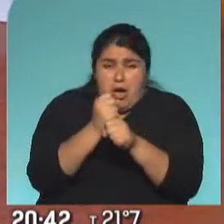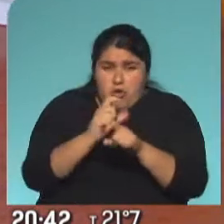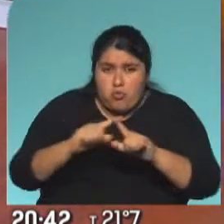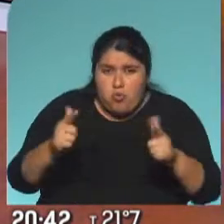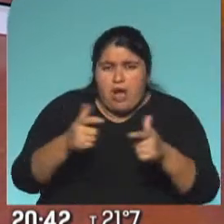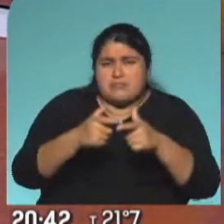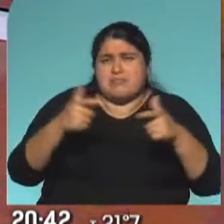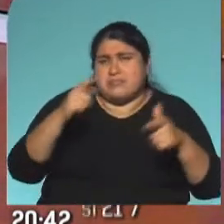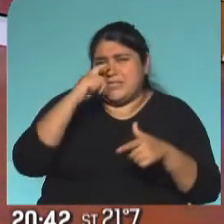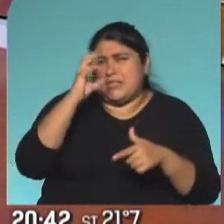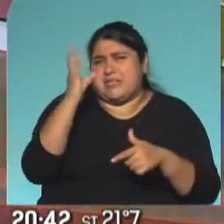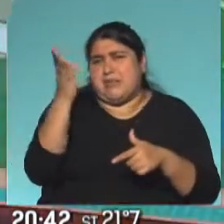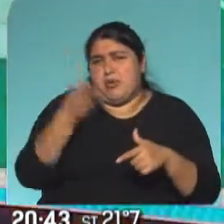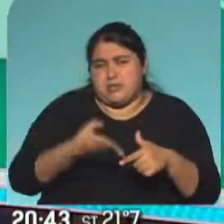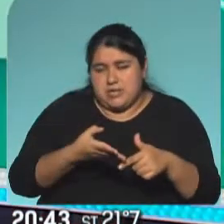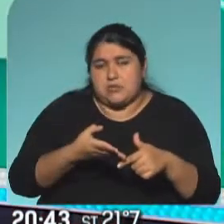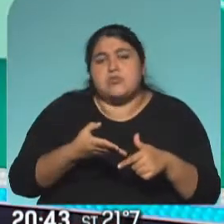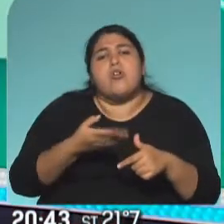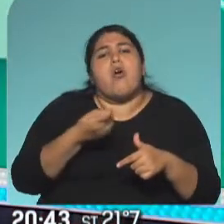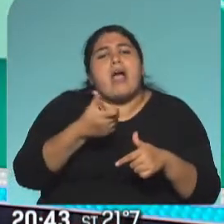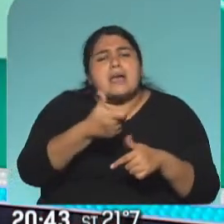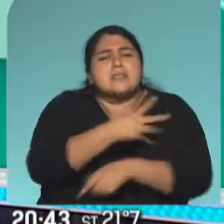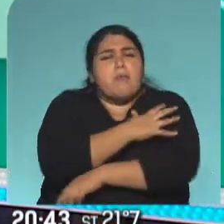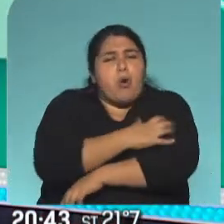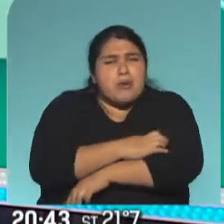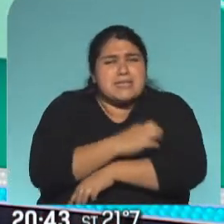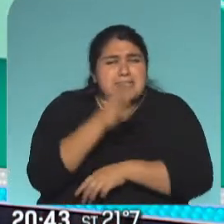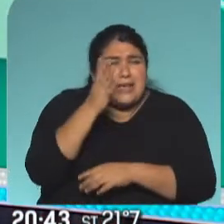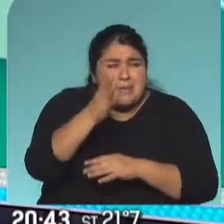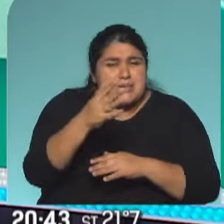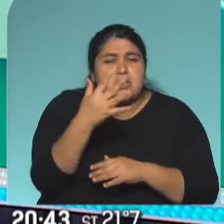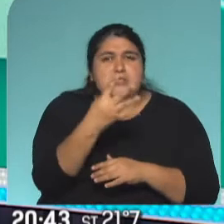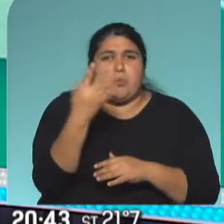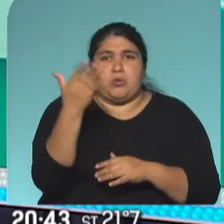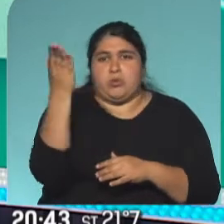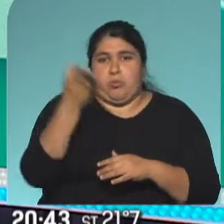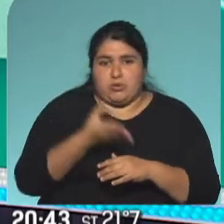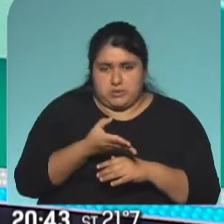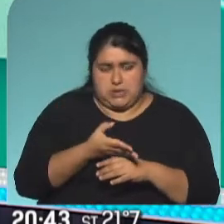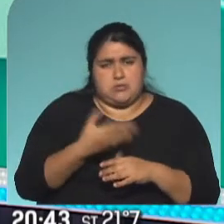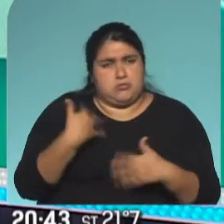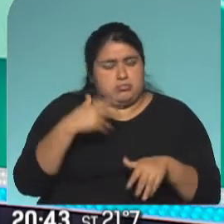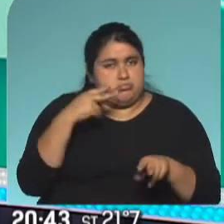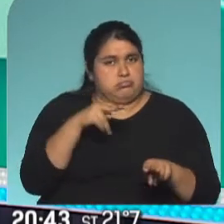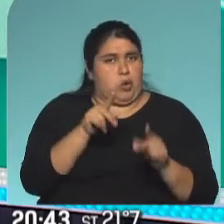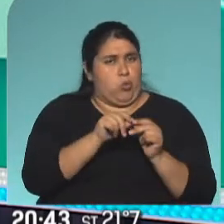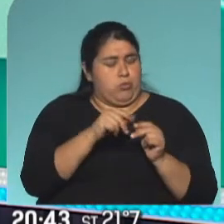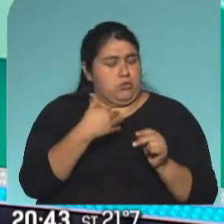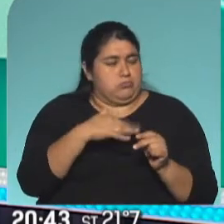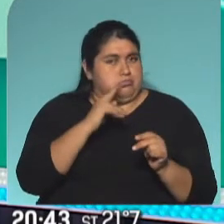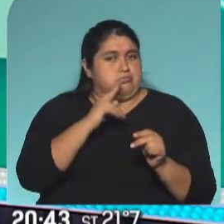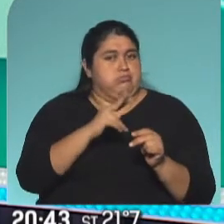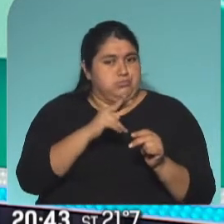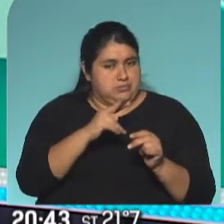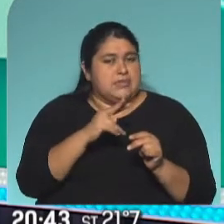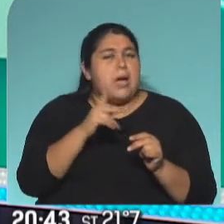70% y unos índices de pobreza extrema del 54%. Abrumadores. Abrumadores, para tener una